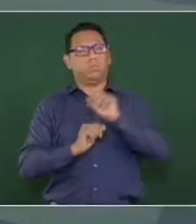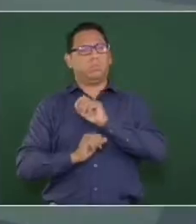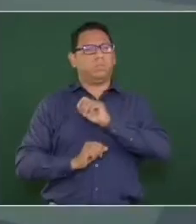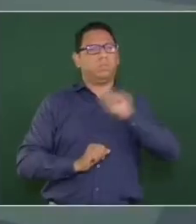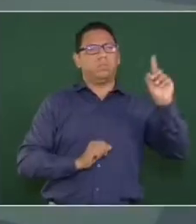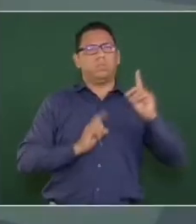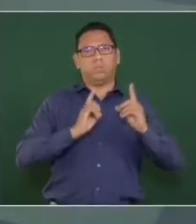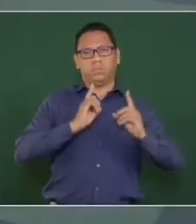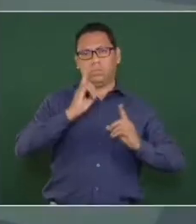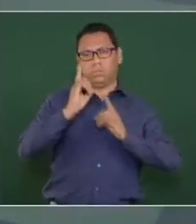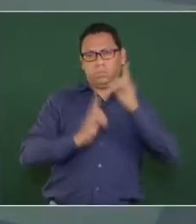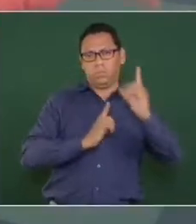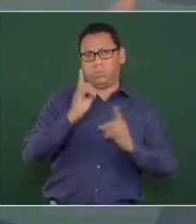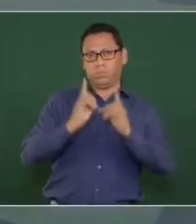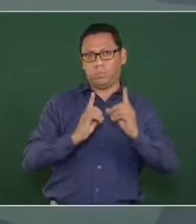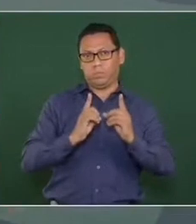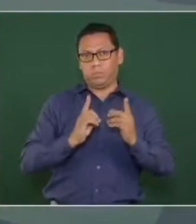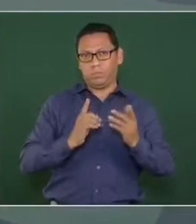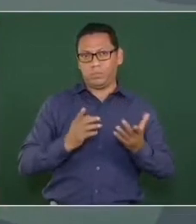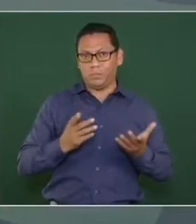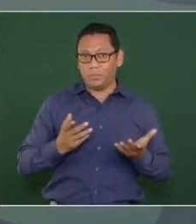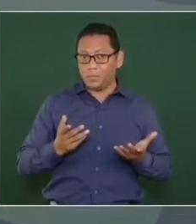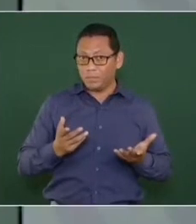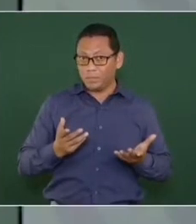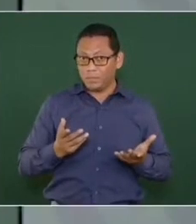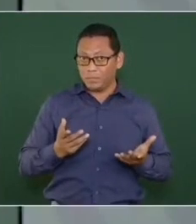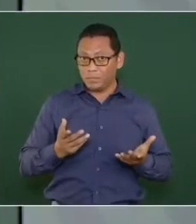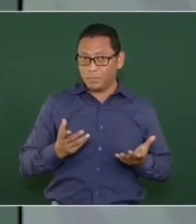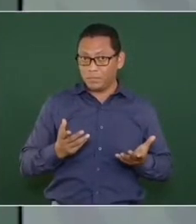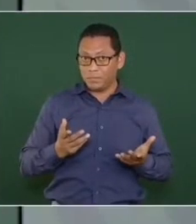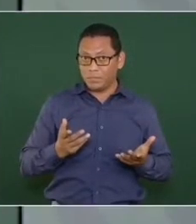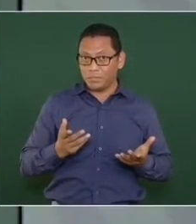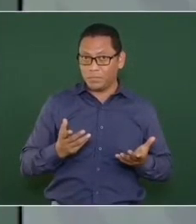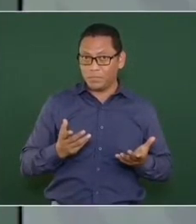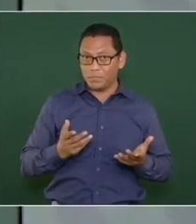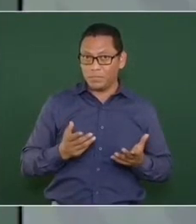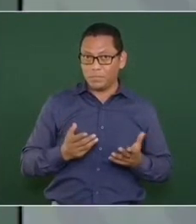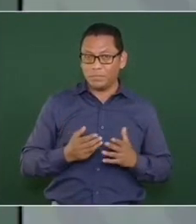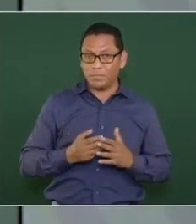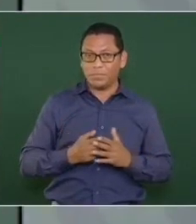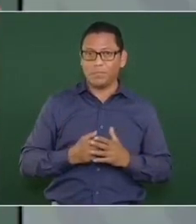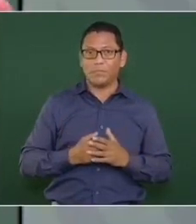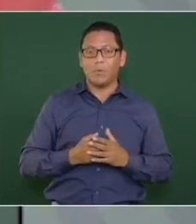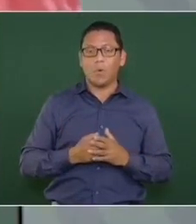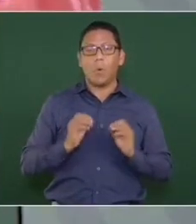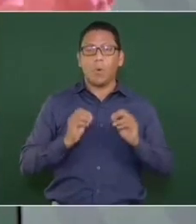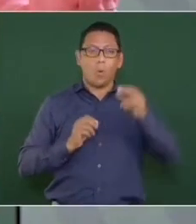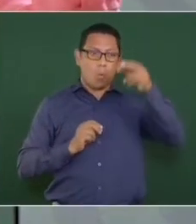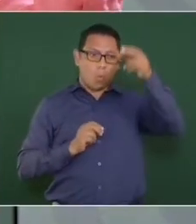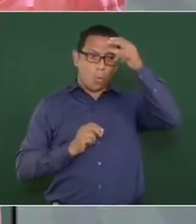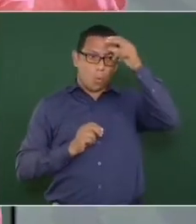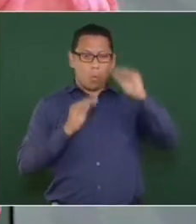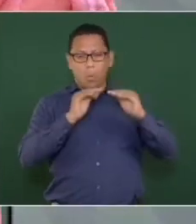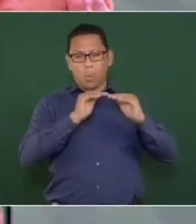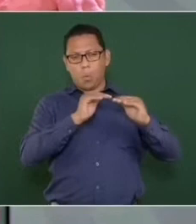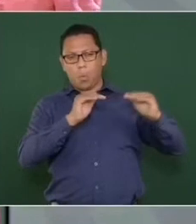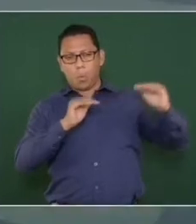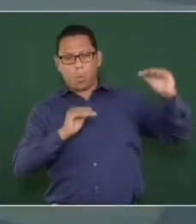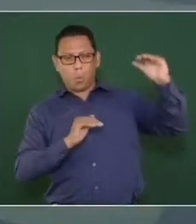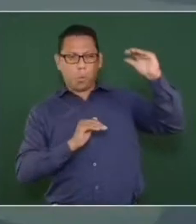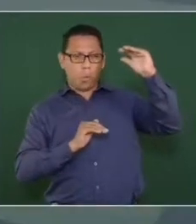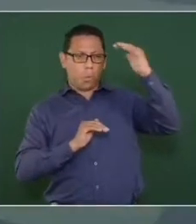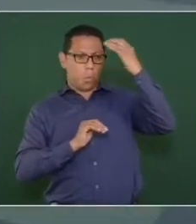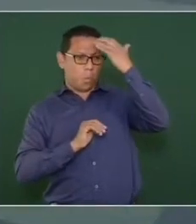famoso, un intelectual de